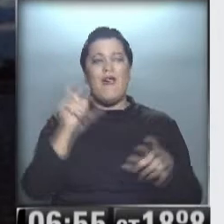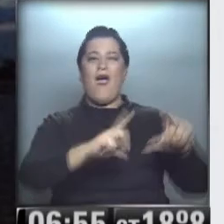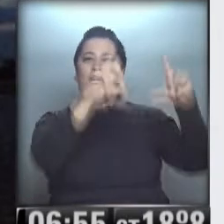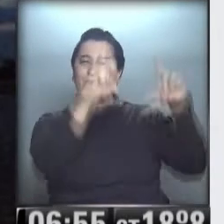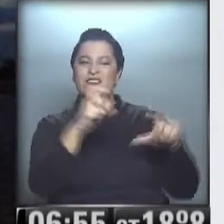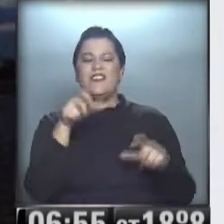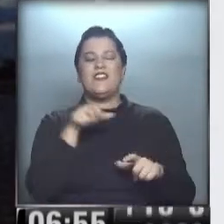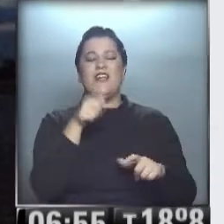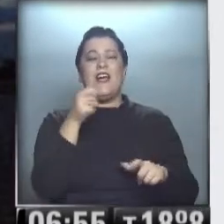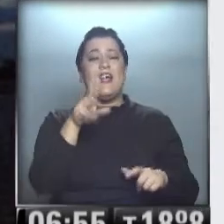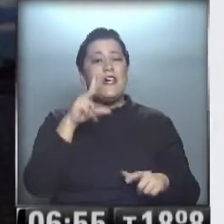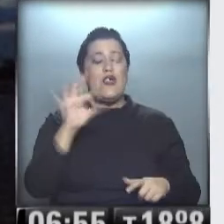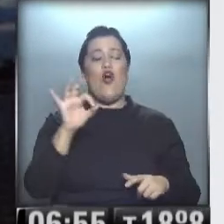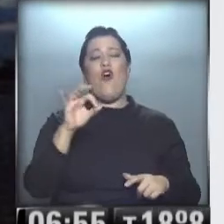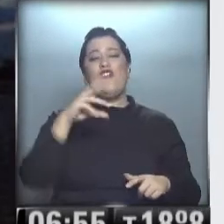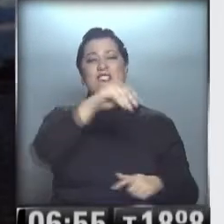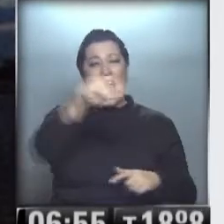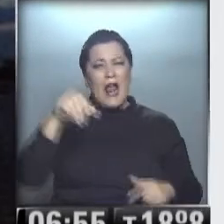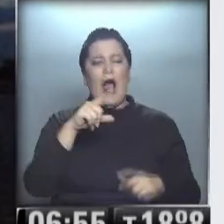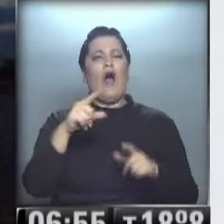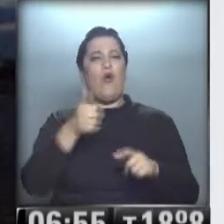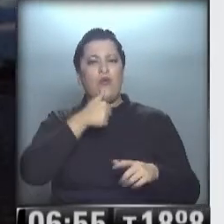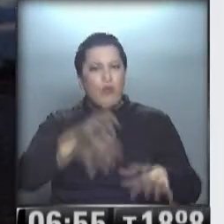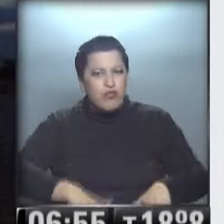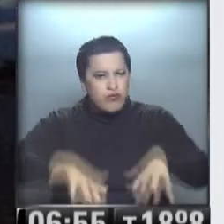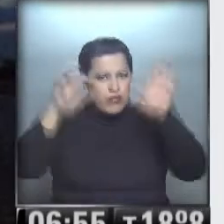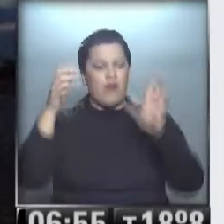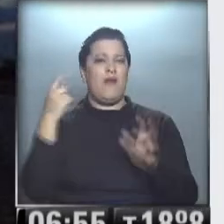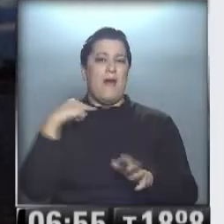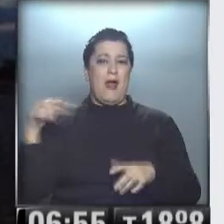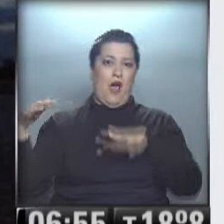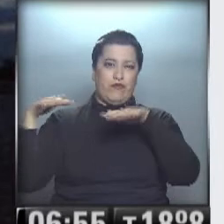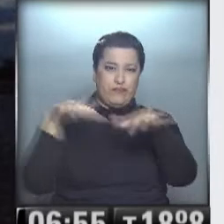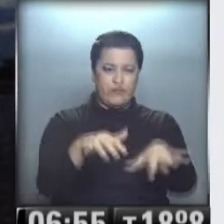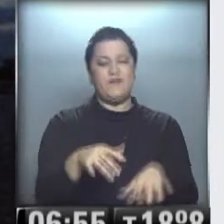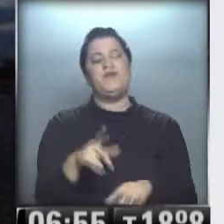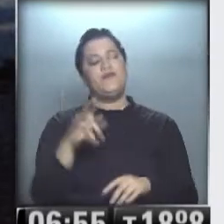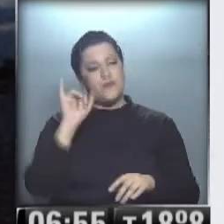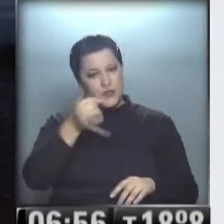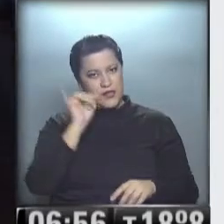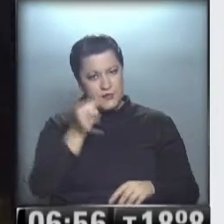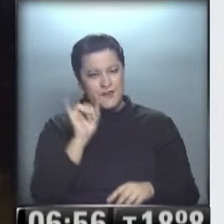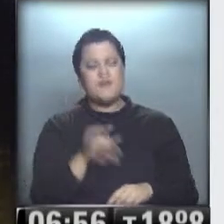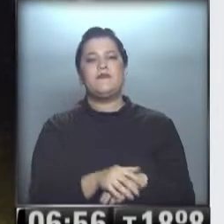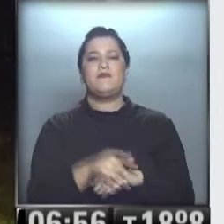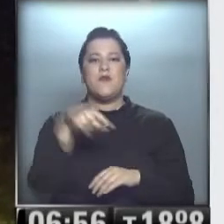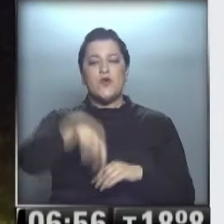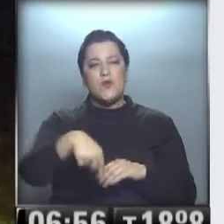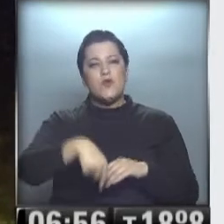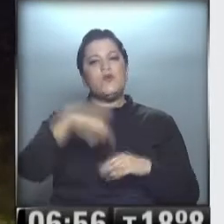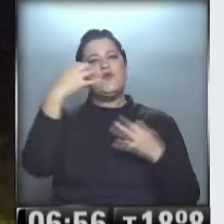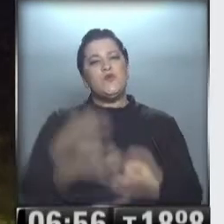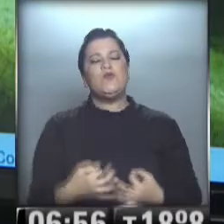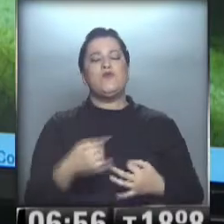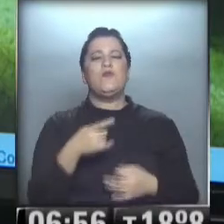Salado, muy crecido, como consecuencia de tanta agua que nos trae el Paraná. Saludos para todos. Sí, Mario, querido, sí. Estamos con esta anomalía del